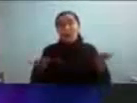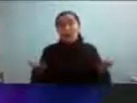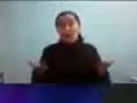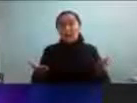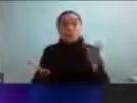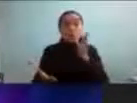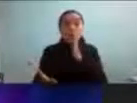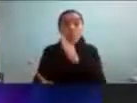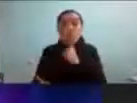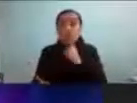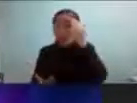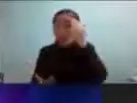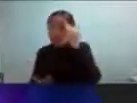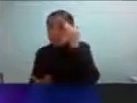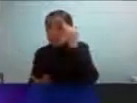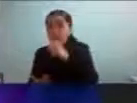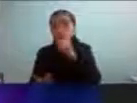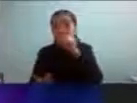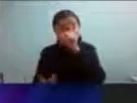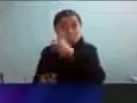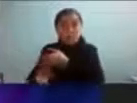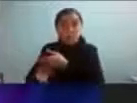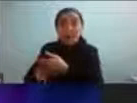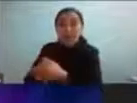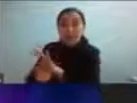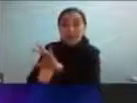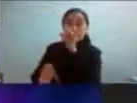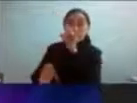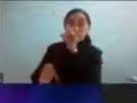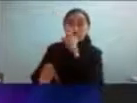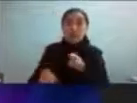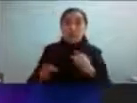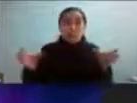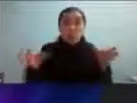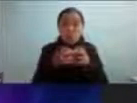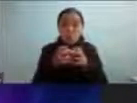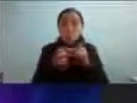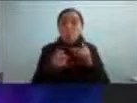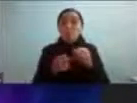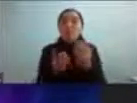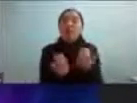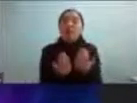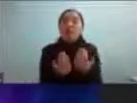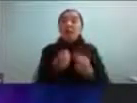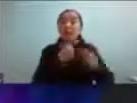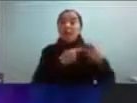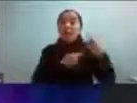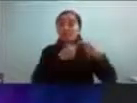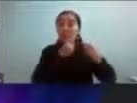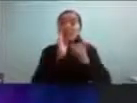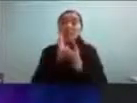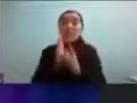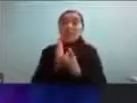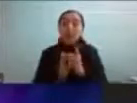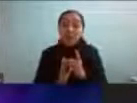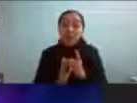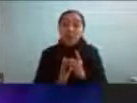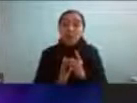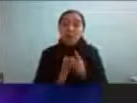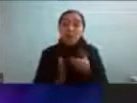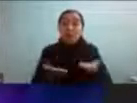intelectual y o sea la evaluación de este grupo poblacional requiere una evaluación de la historia del desarrollo y del malestar actual